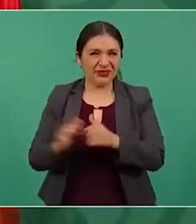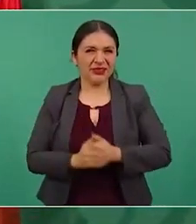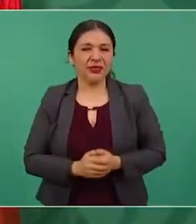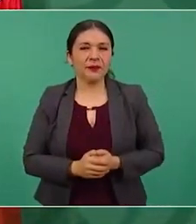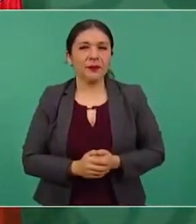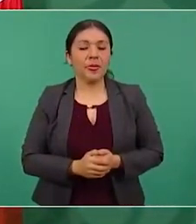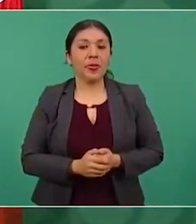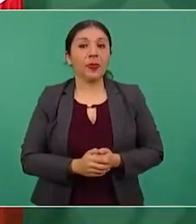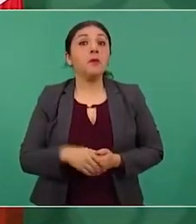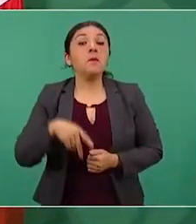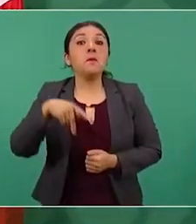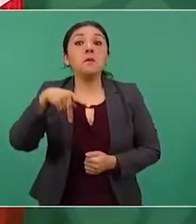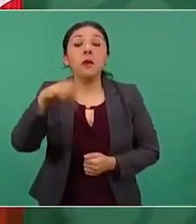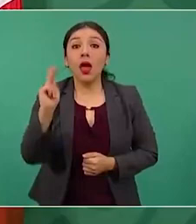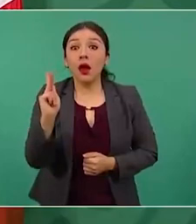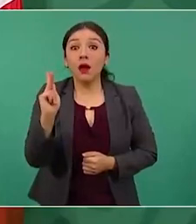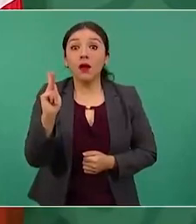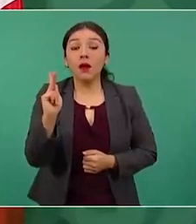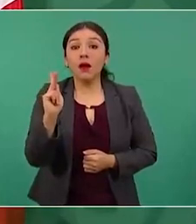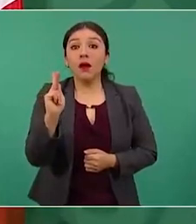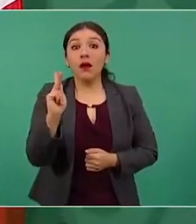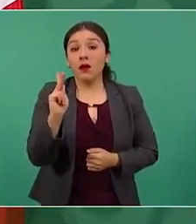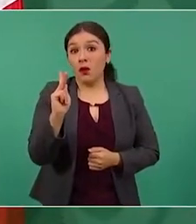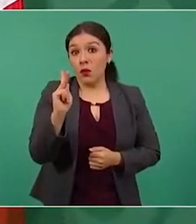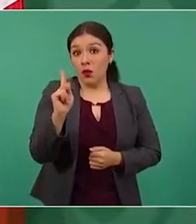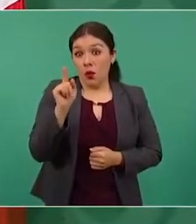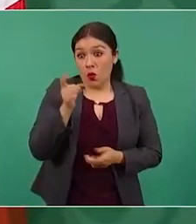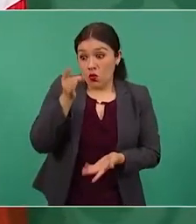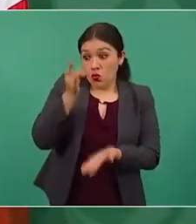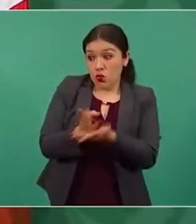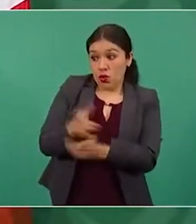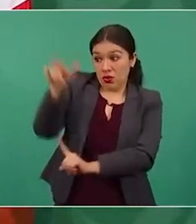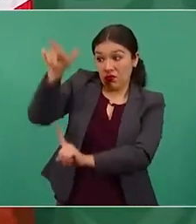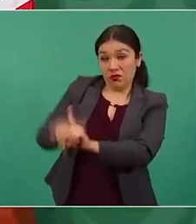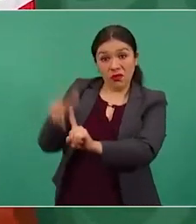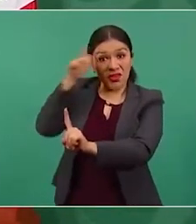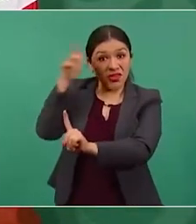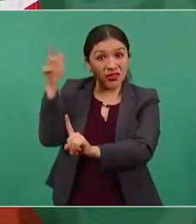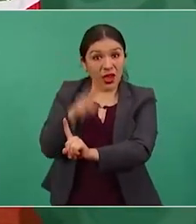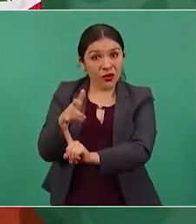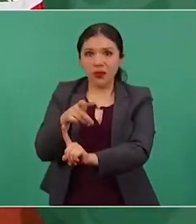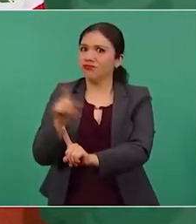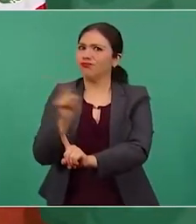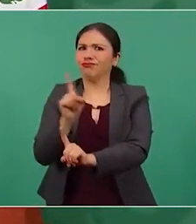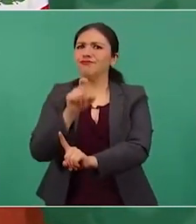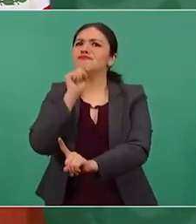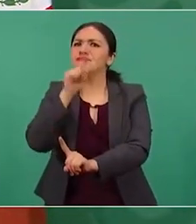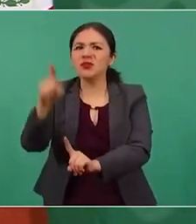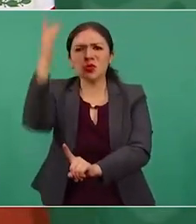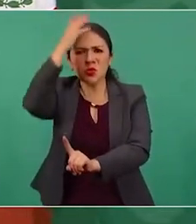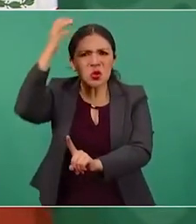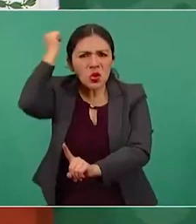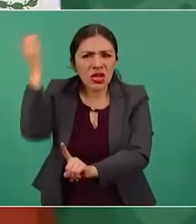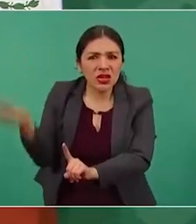Pero no sólo a Hidalgo, a Morelos,